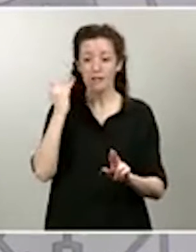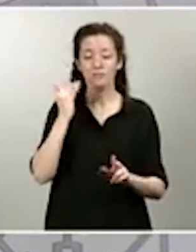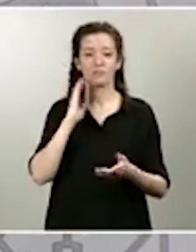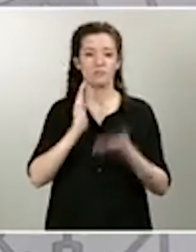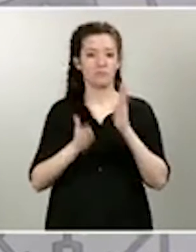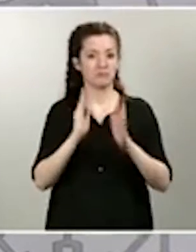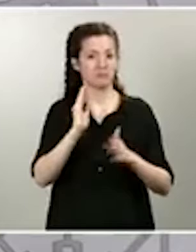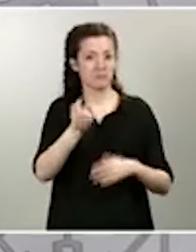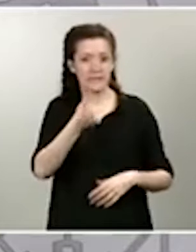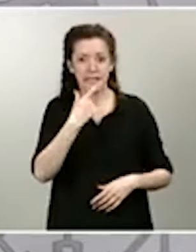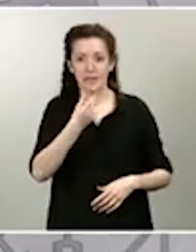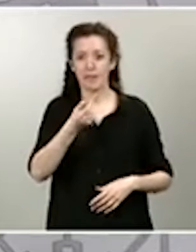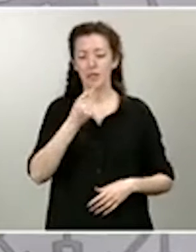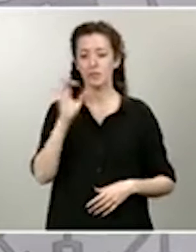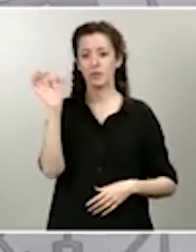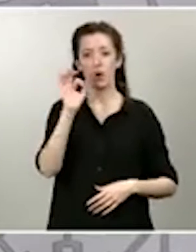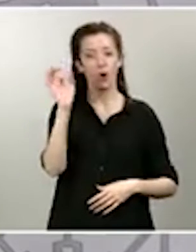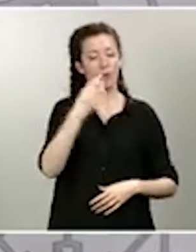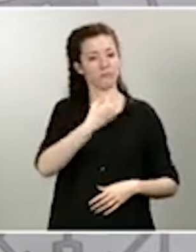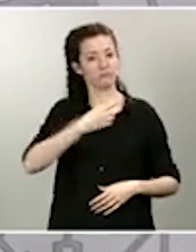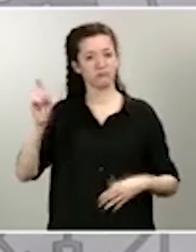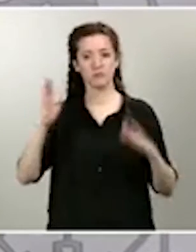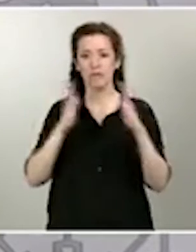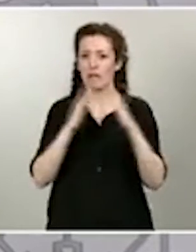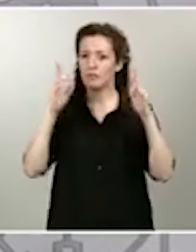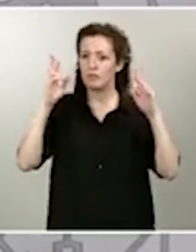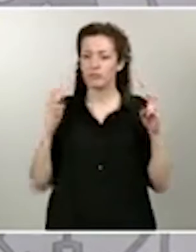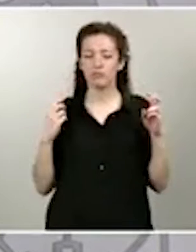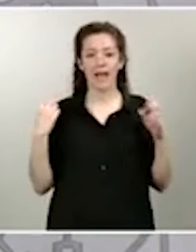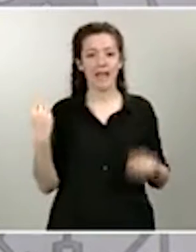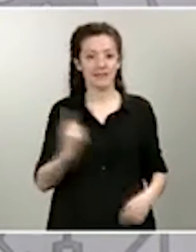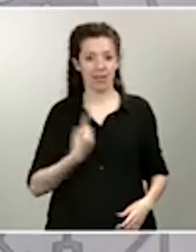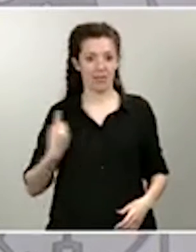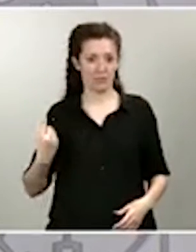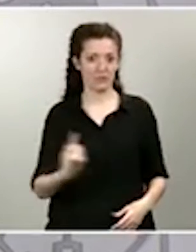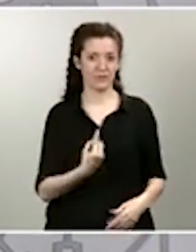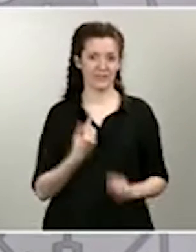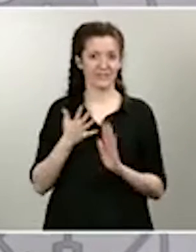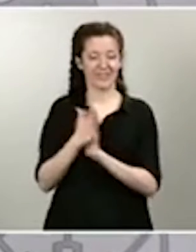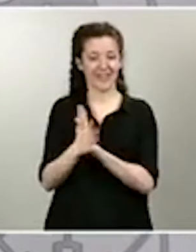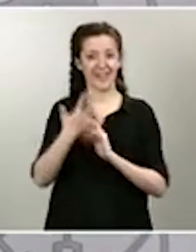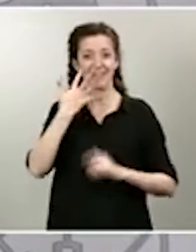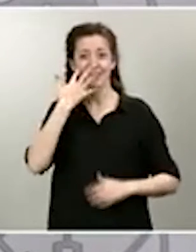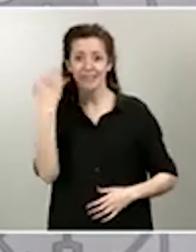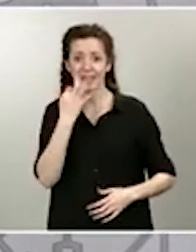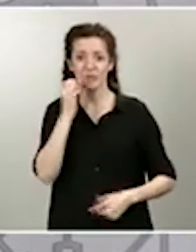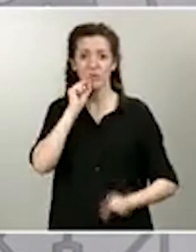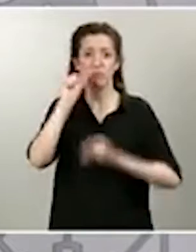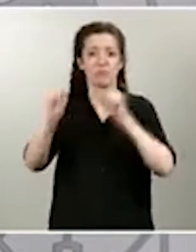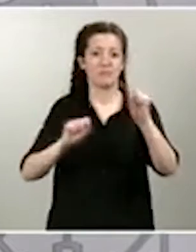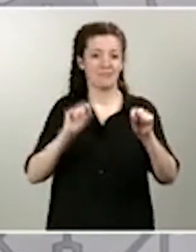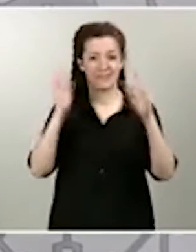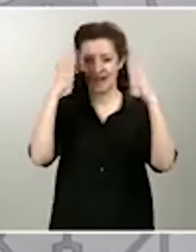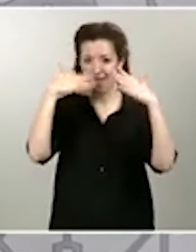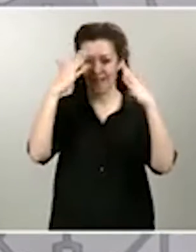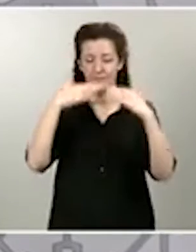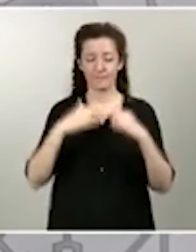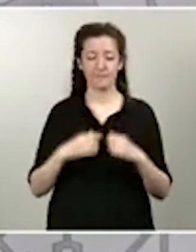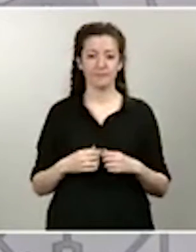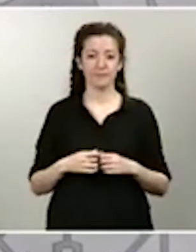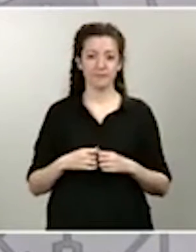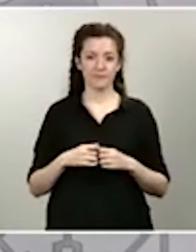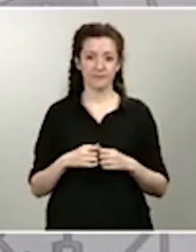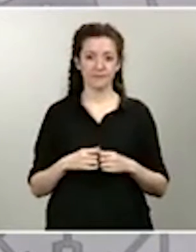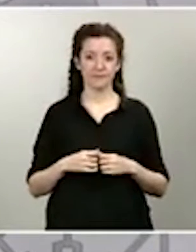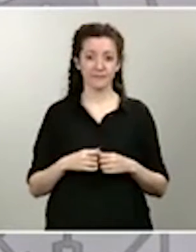antes y por lo tanto suponen un riesgo menor para la población. Sabemos que en principio su evolución es mejor